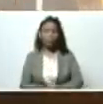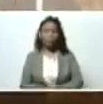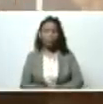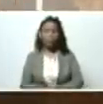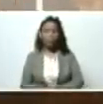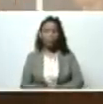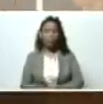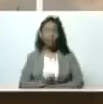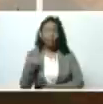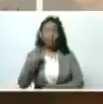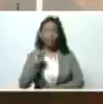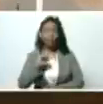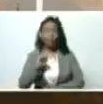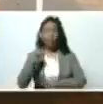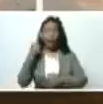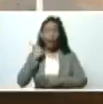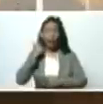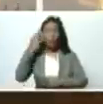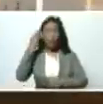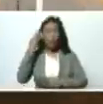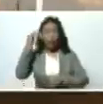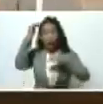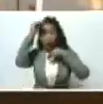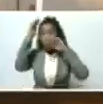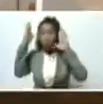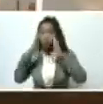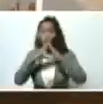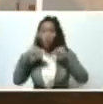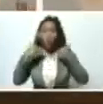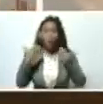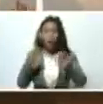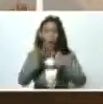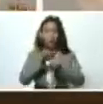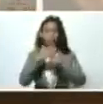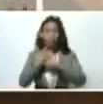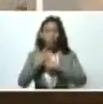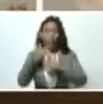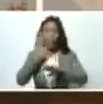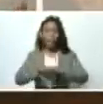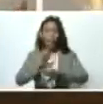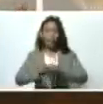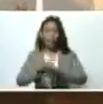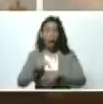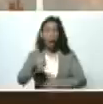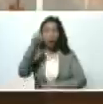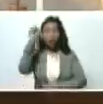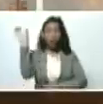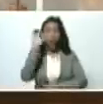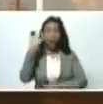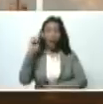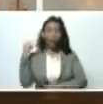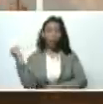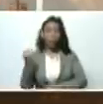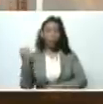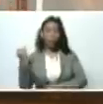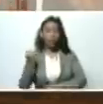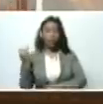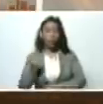precisamente, ha estado atendiendo toda la situación que se presentó en el norte de Caracas, en el Junquito,